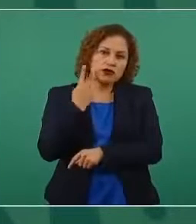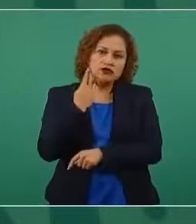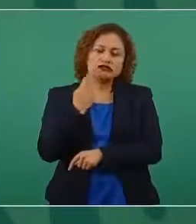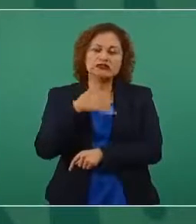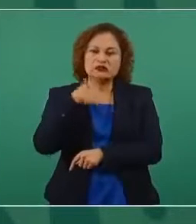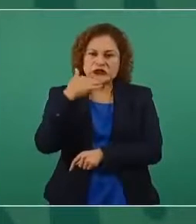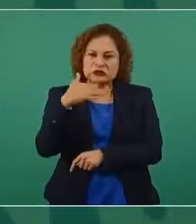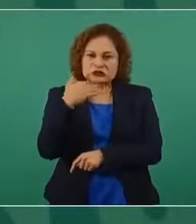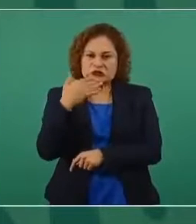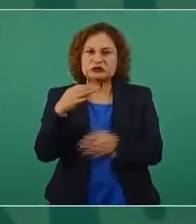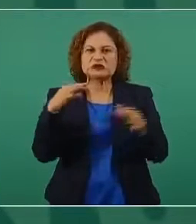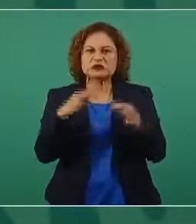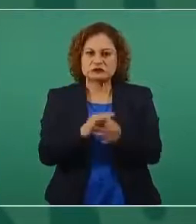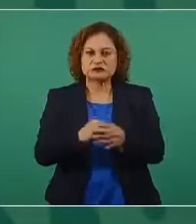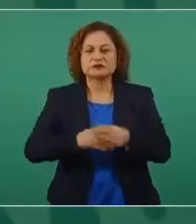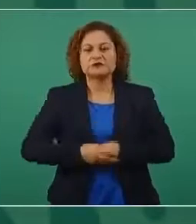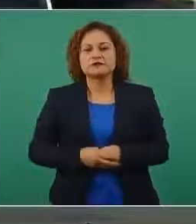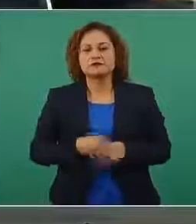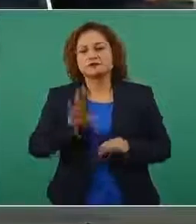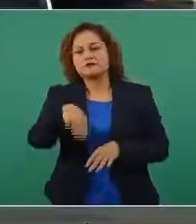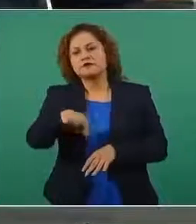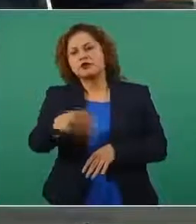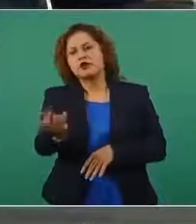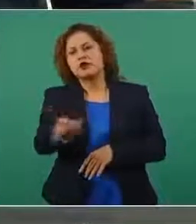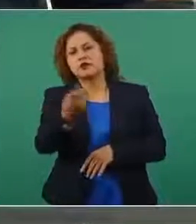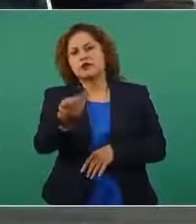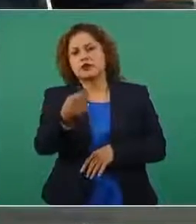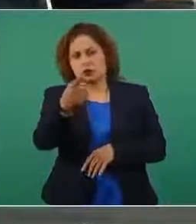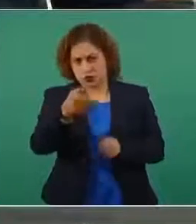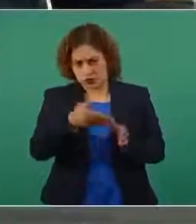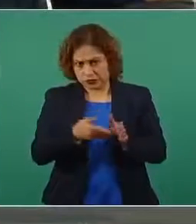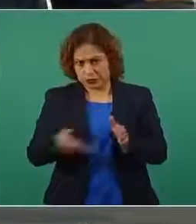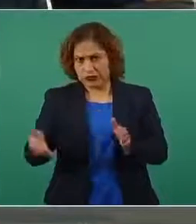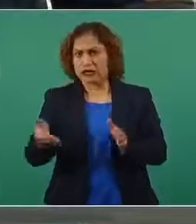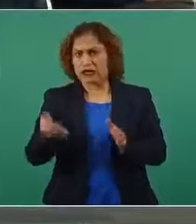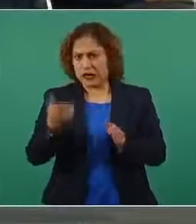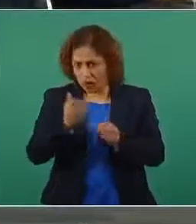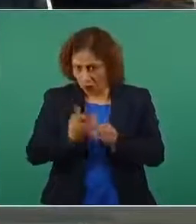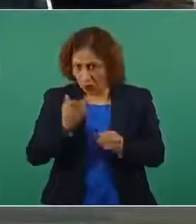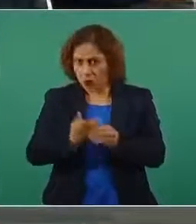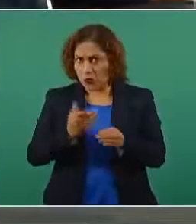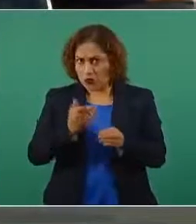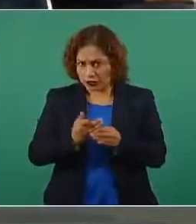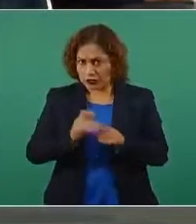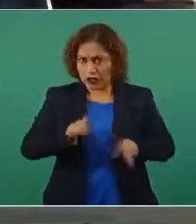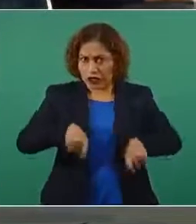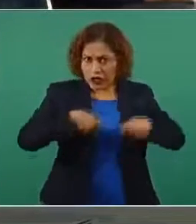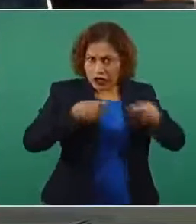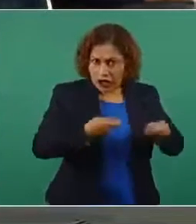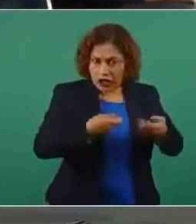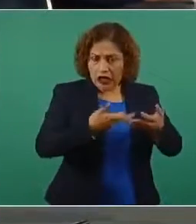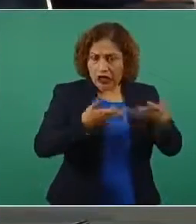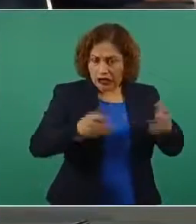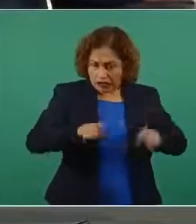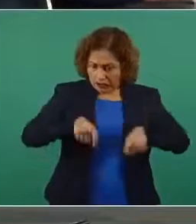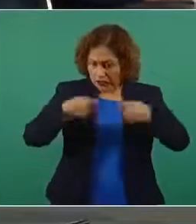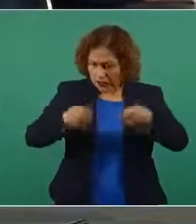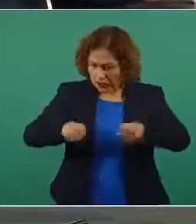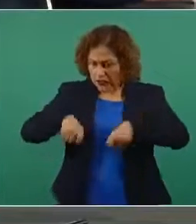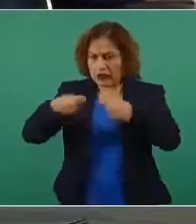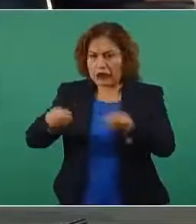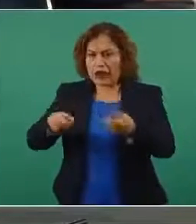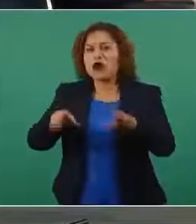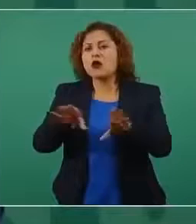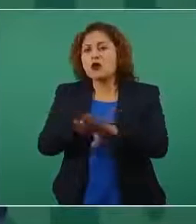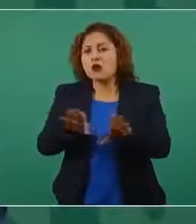Pero este año usted en estos años que lleva ha podido hacer algo para restituir tierras a los grupos marginados